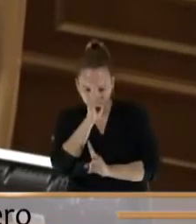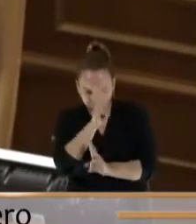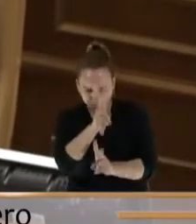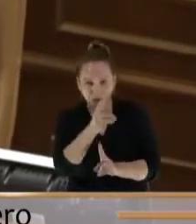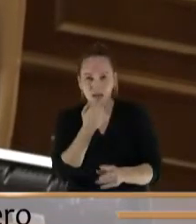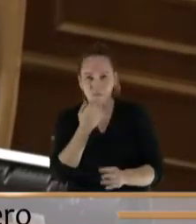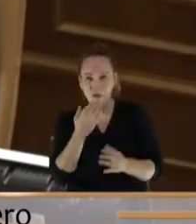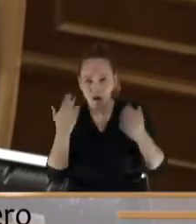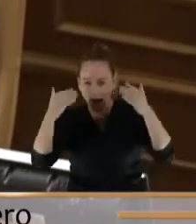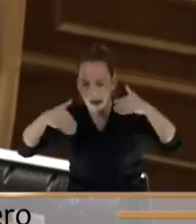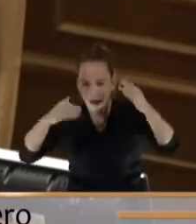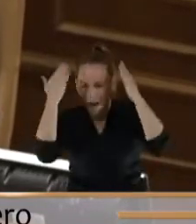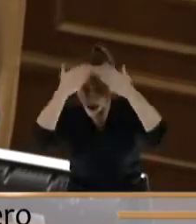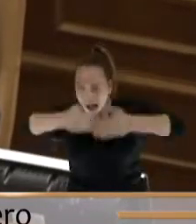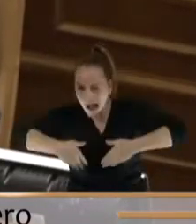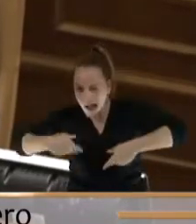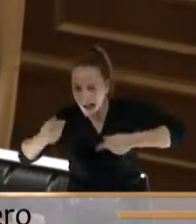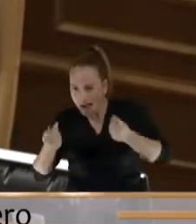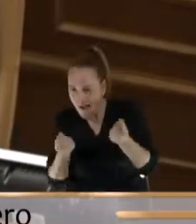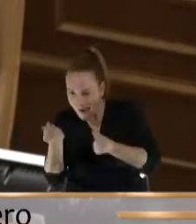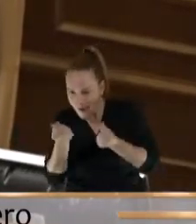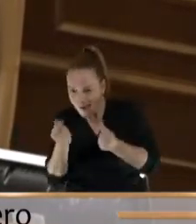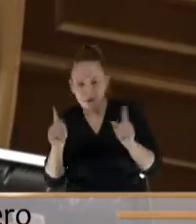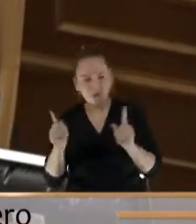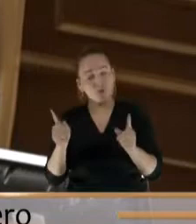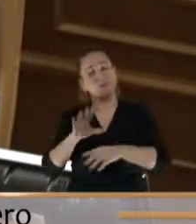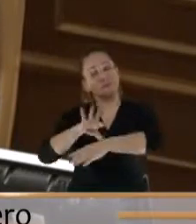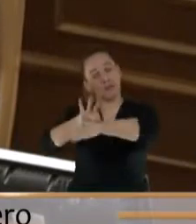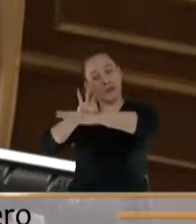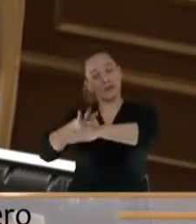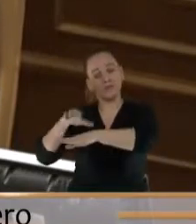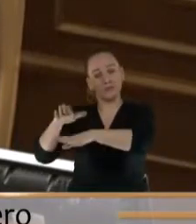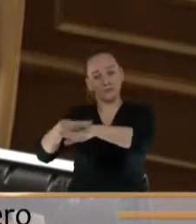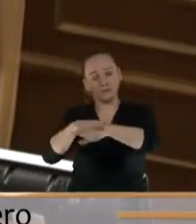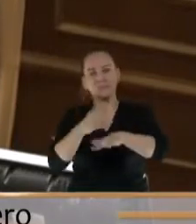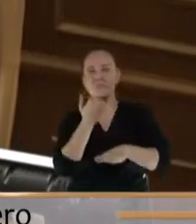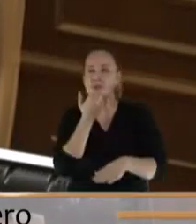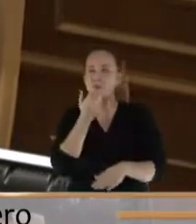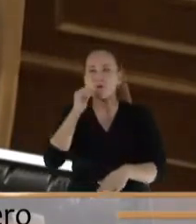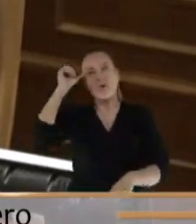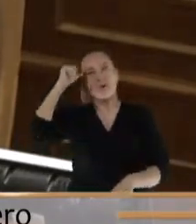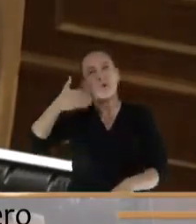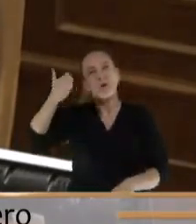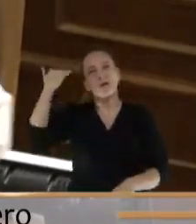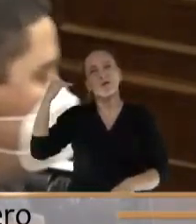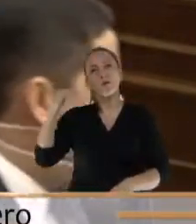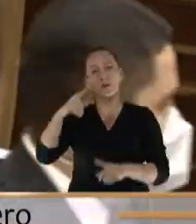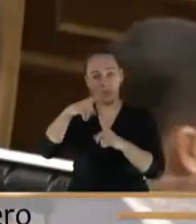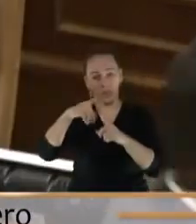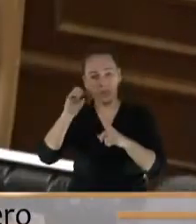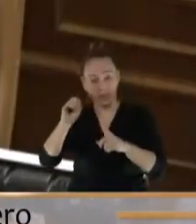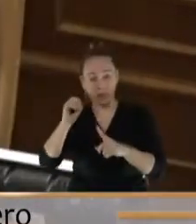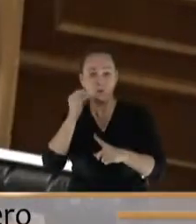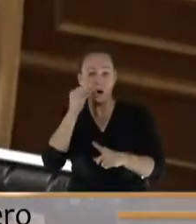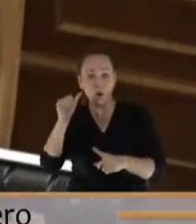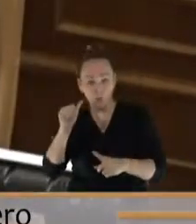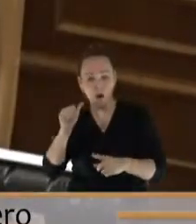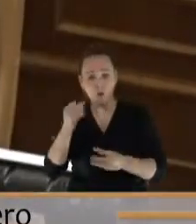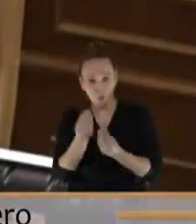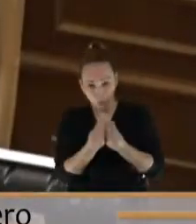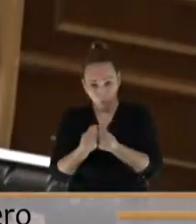económico así fue otra hora yo recuerdo un tío abuelo mío que fue concejal de un pueblo aquí en Cundinamarca